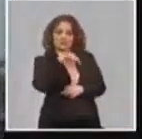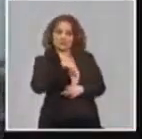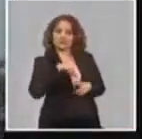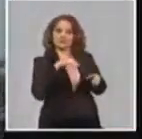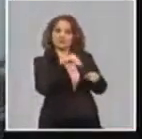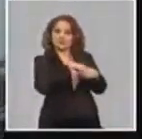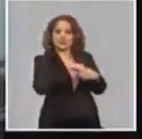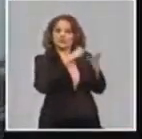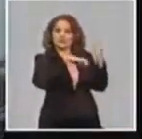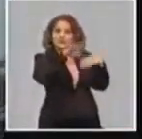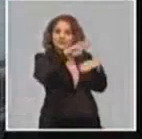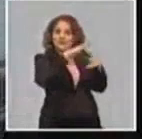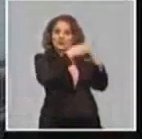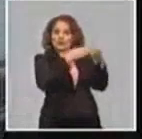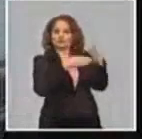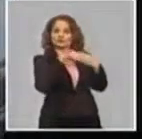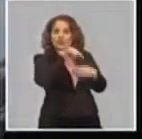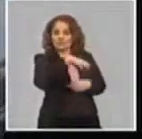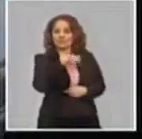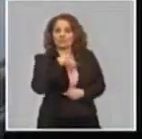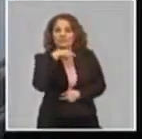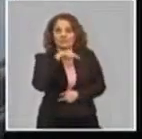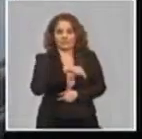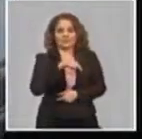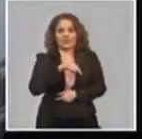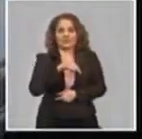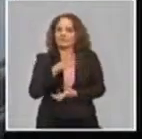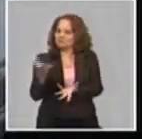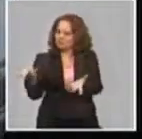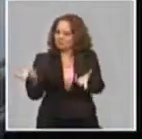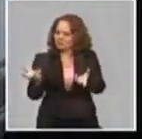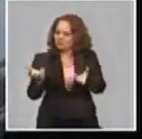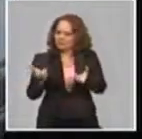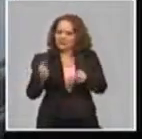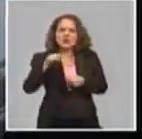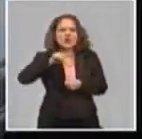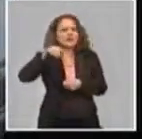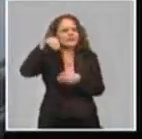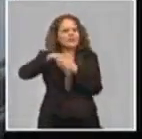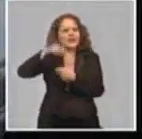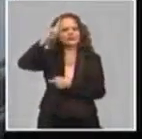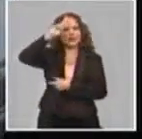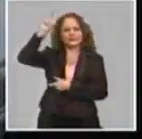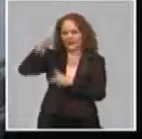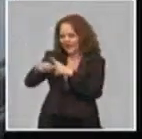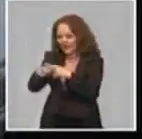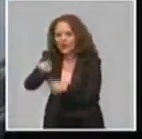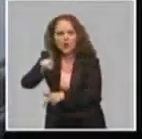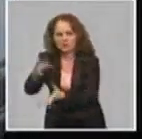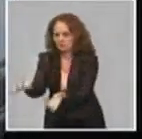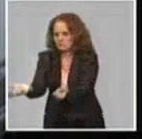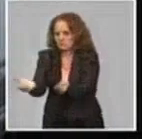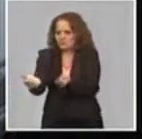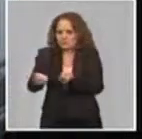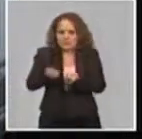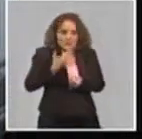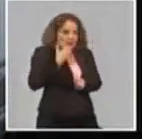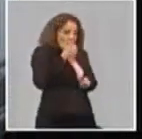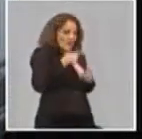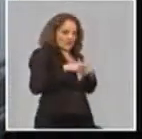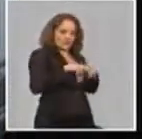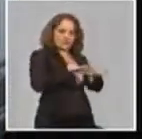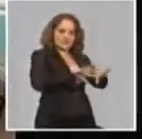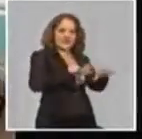soldadura, lo hicimos ordenadamente y empezamos a llevar eso hacia los talleres, no reparándolo inclusive dentro del mismo hospital, recogíamos, los mejorábamos y se los entregábamos a